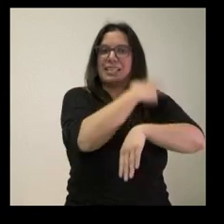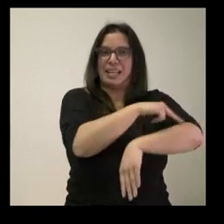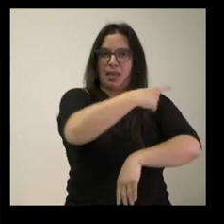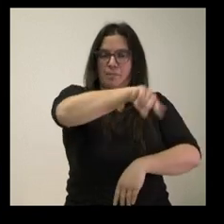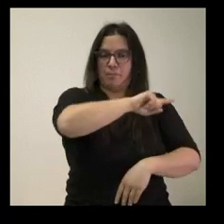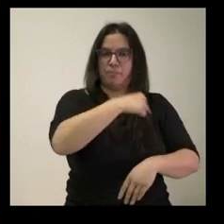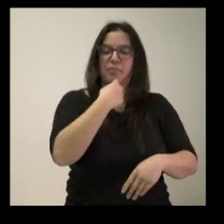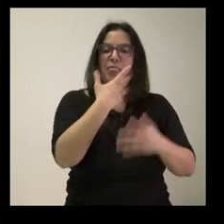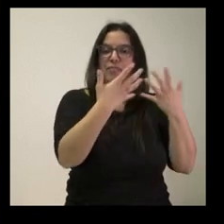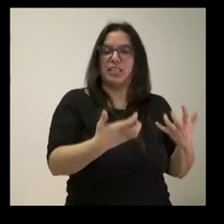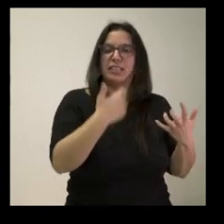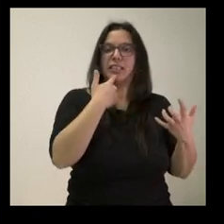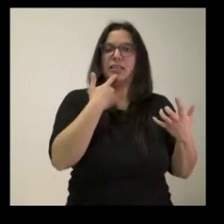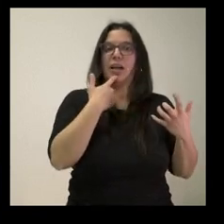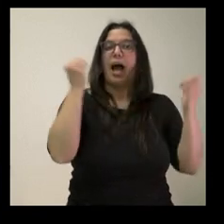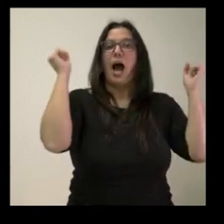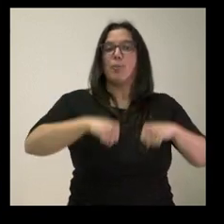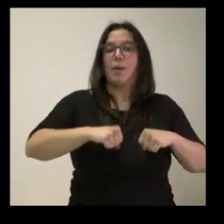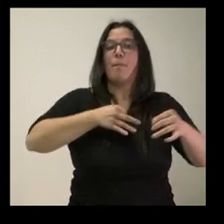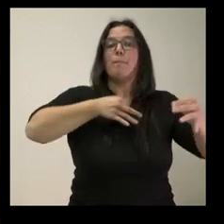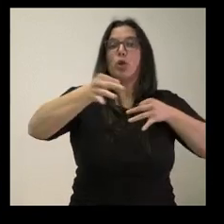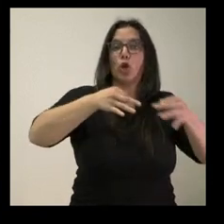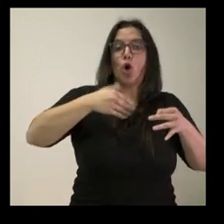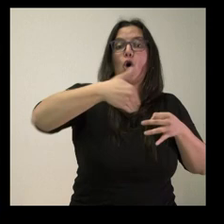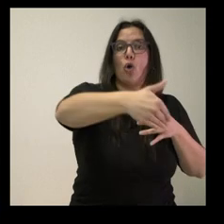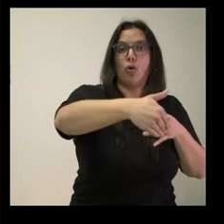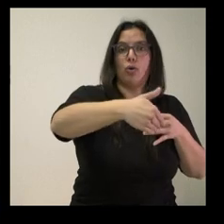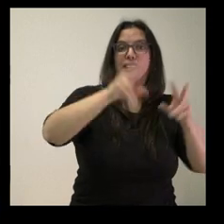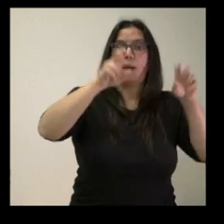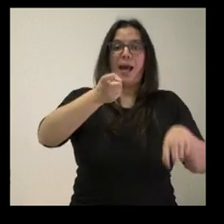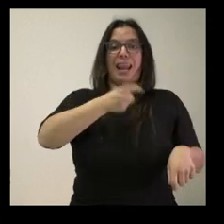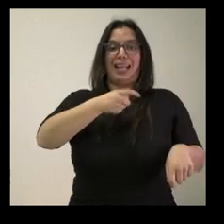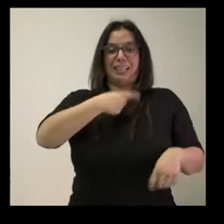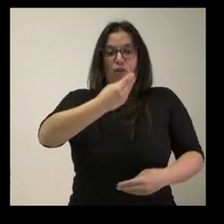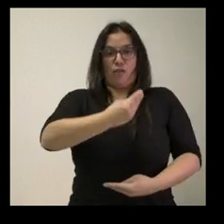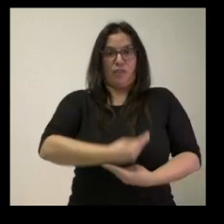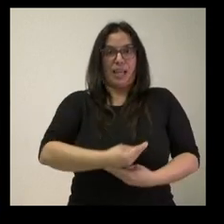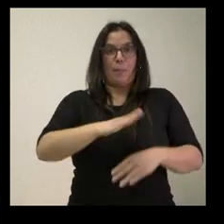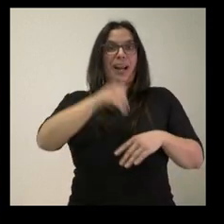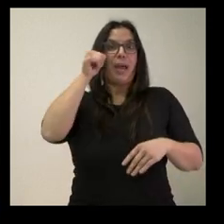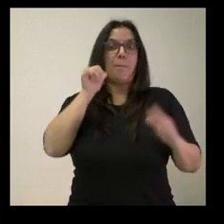hablando en ese comunicado de prensa de que van a aprobar un protocolo de latido fetal para el primer trimestre,